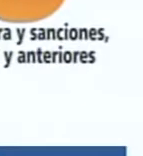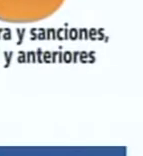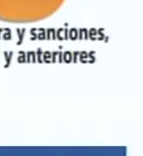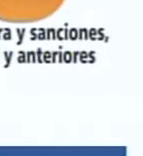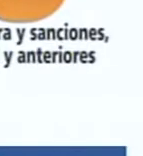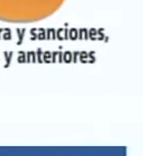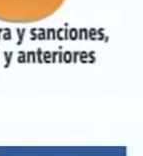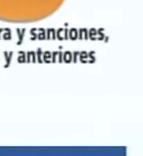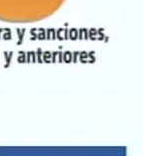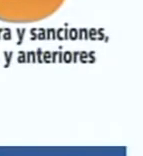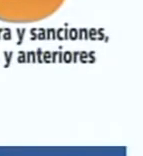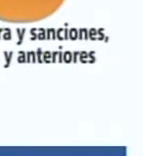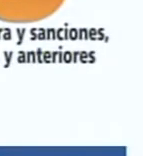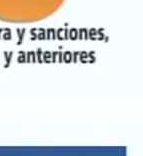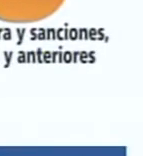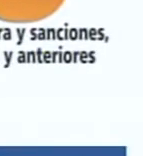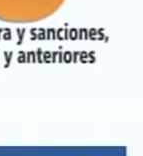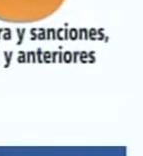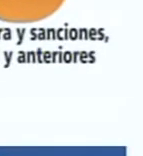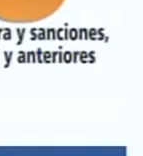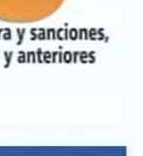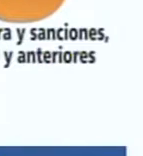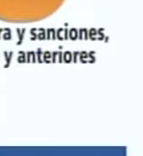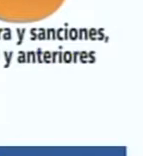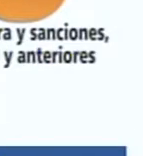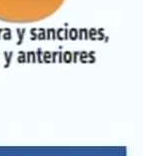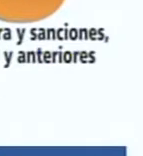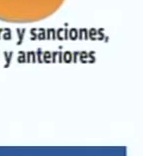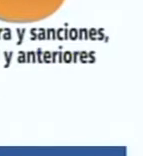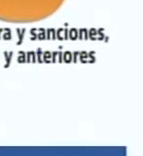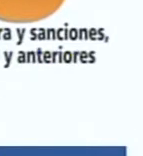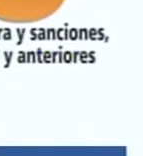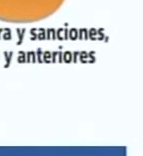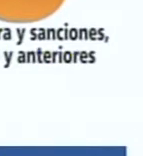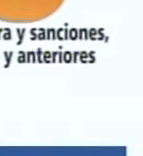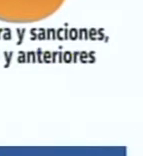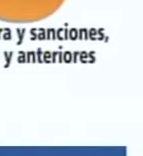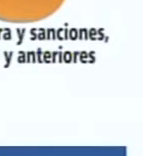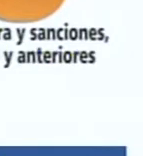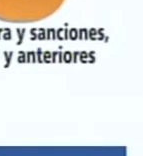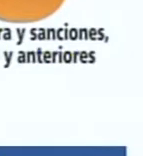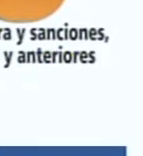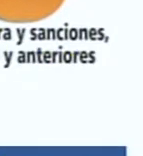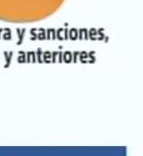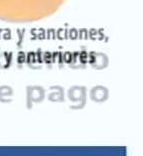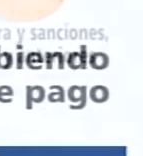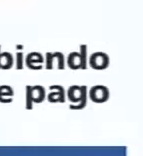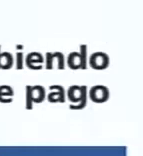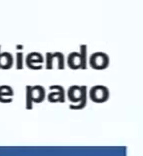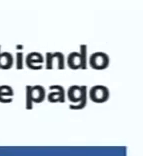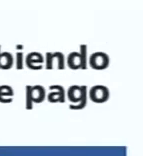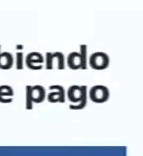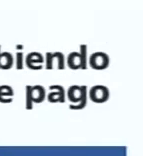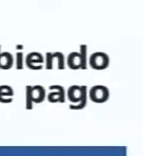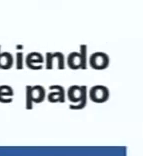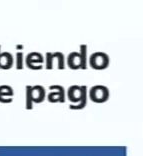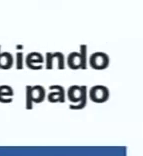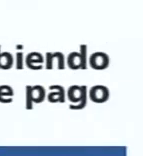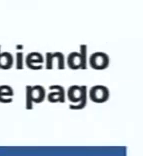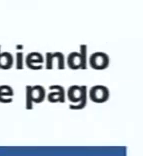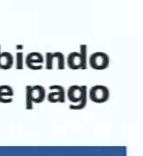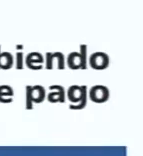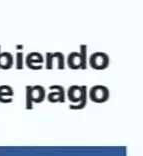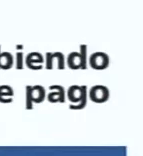% de intereses de mora y sanciones cancelando el total de su deuda de tributos municipales de las vigencias 2010 y anteriores o gánese el 50%